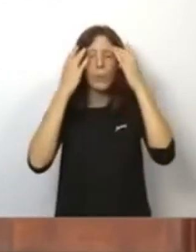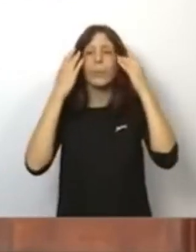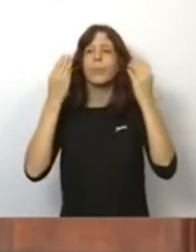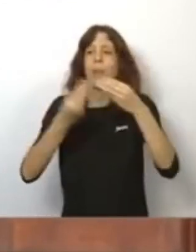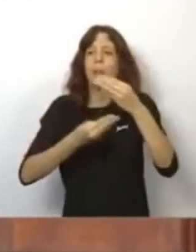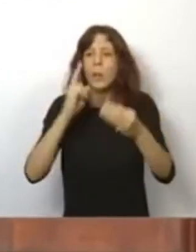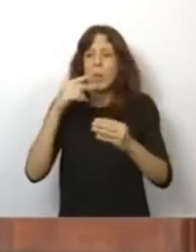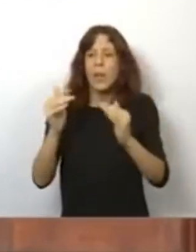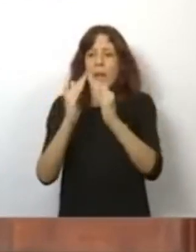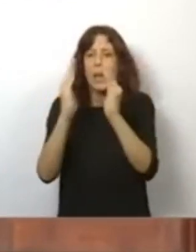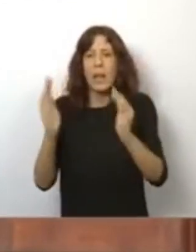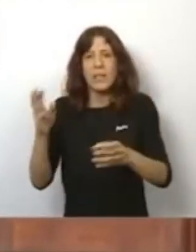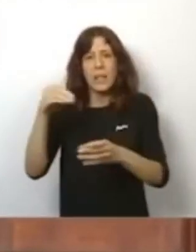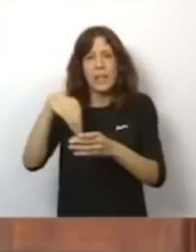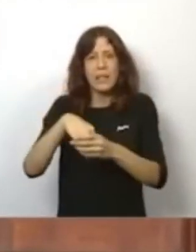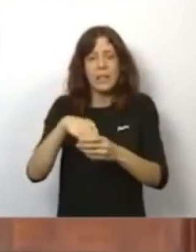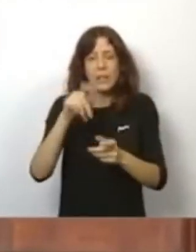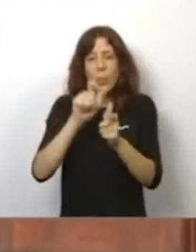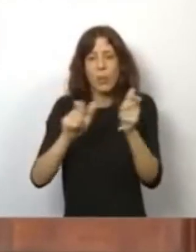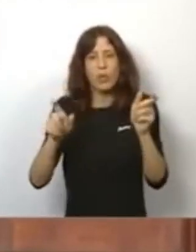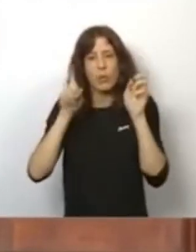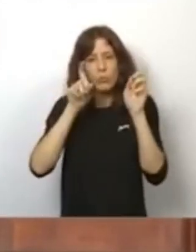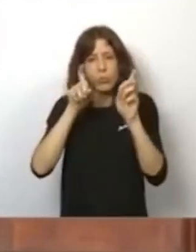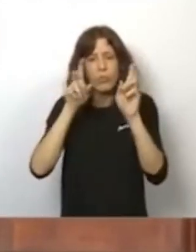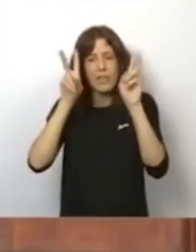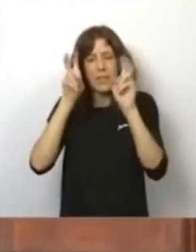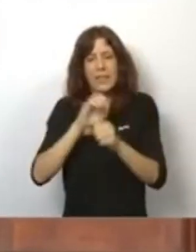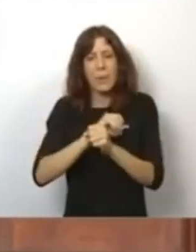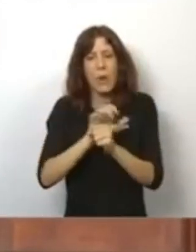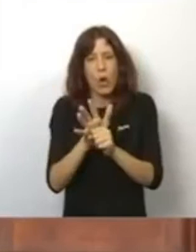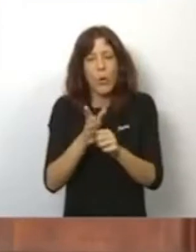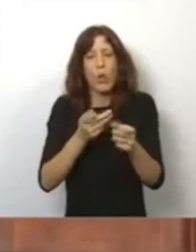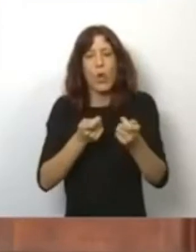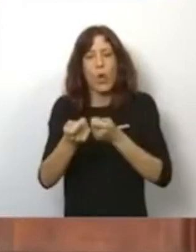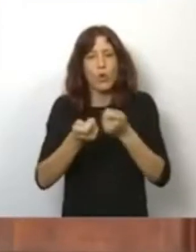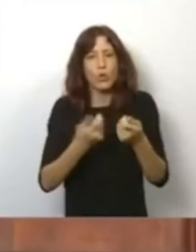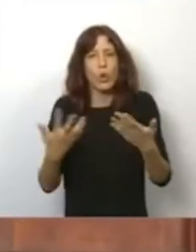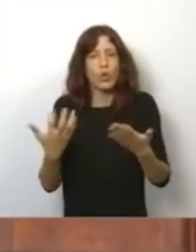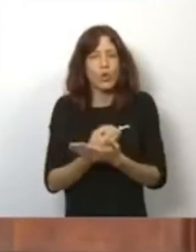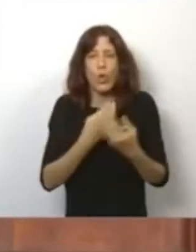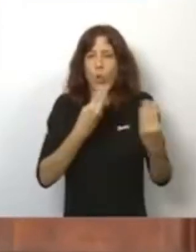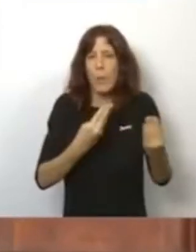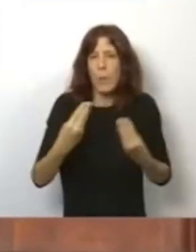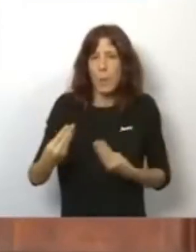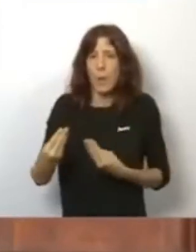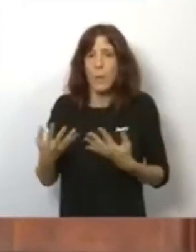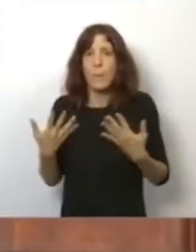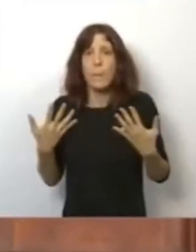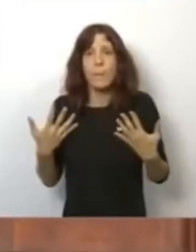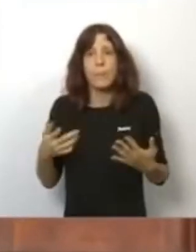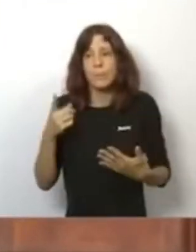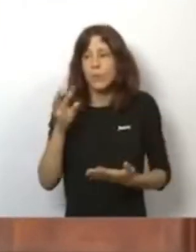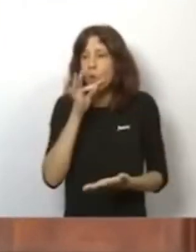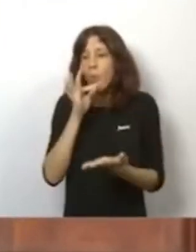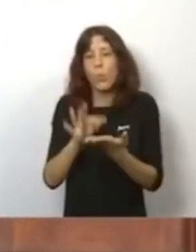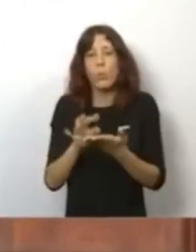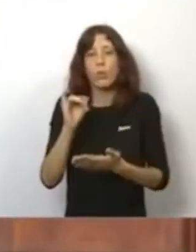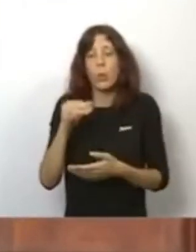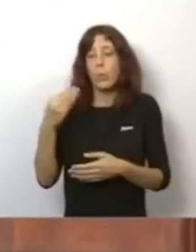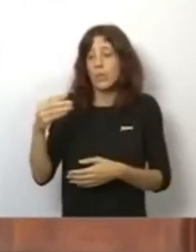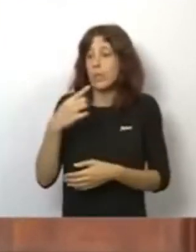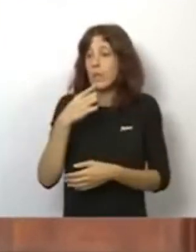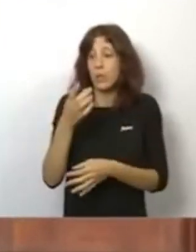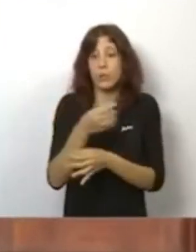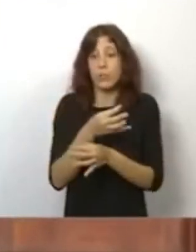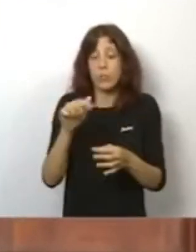dentro de los casales a agentes COVID para que controlen absolutamente todo. Y esta semana, como ha dicho el presidente,